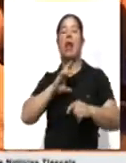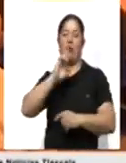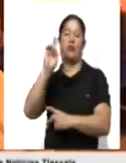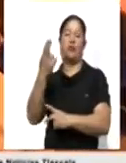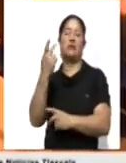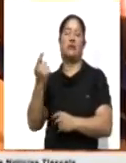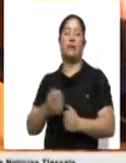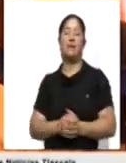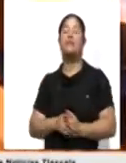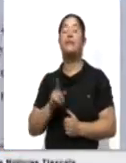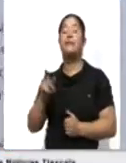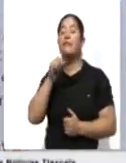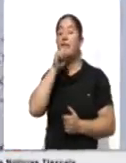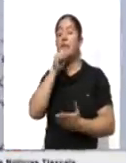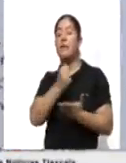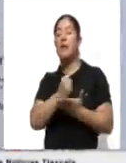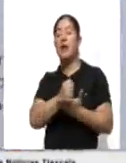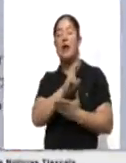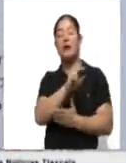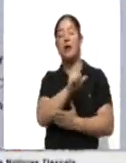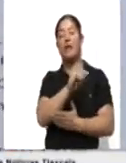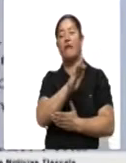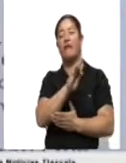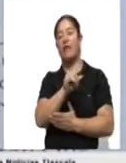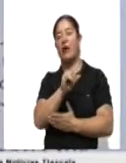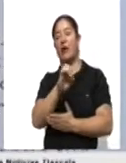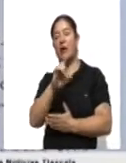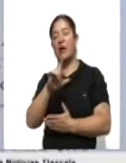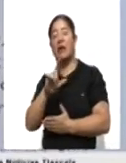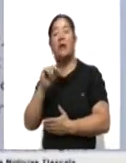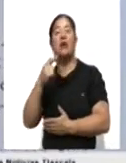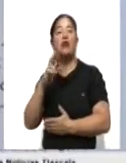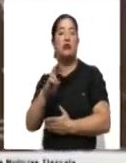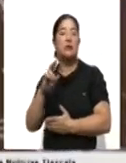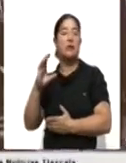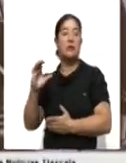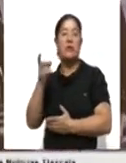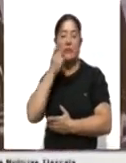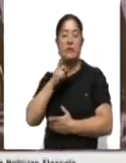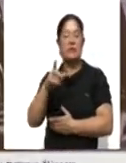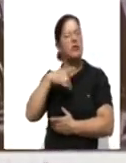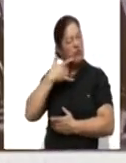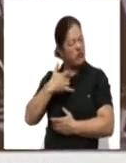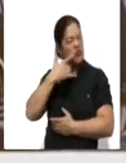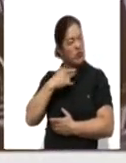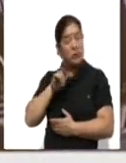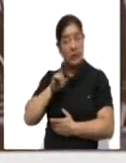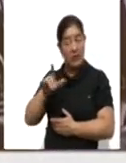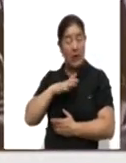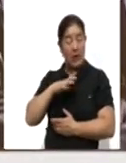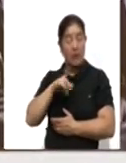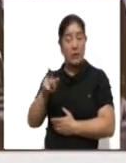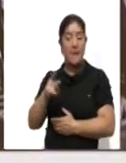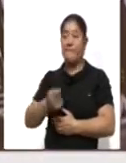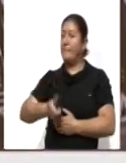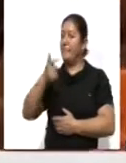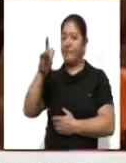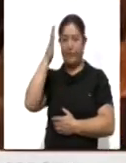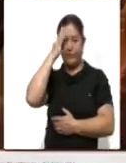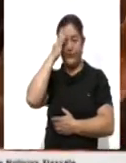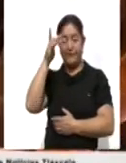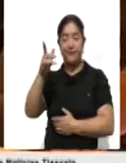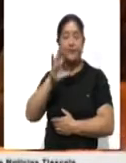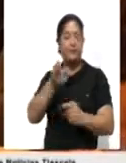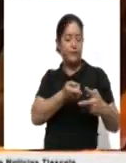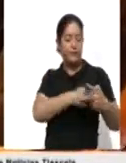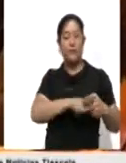El editor de la obra, Rafael Rodríguez Castañeda, habló acerca del esfuerzo realizado por parte del autor, quien fue uno de los protagonistas en la